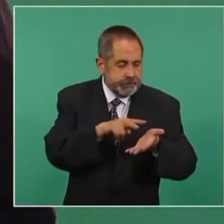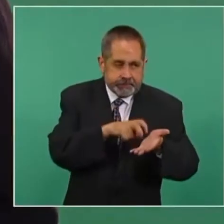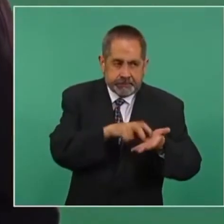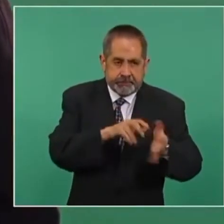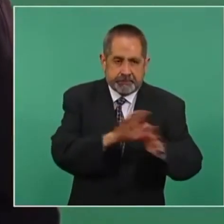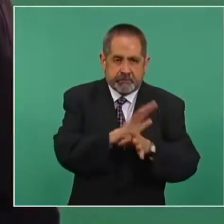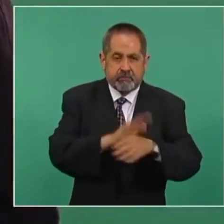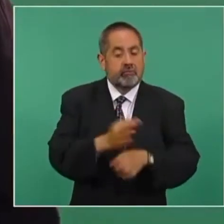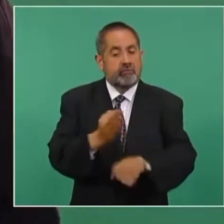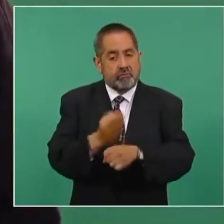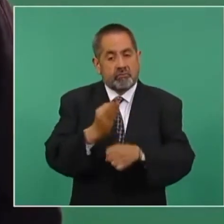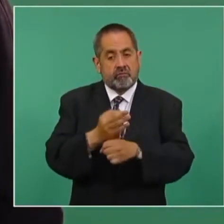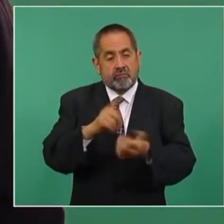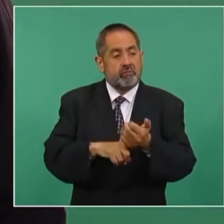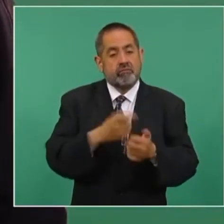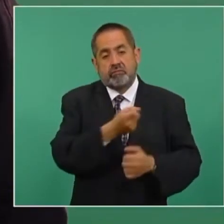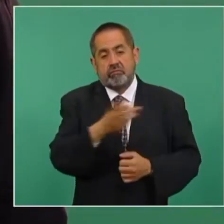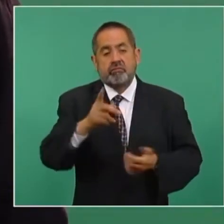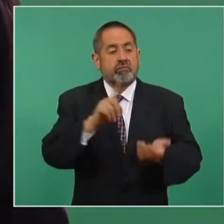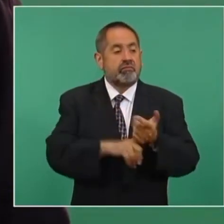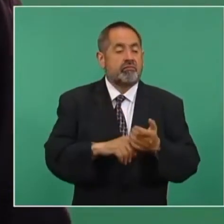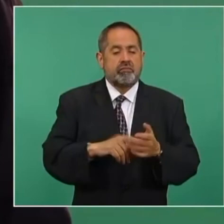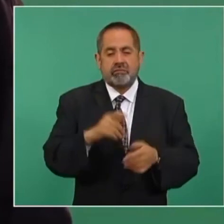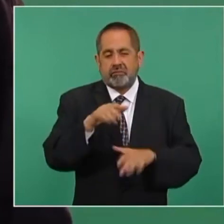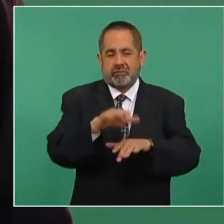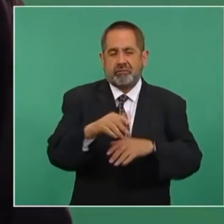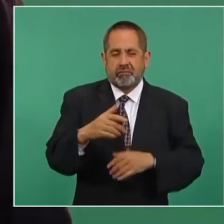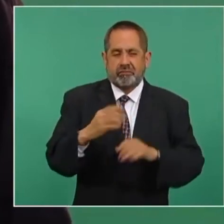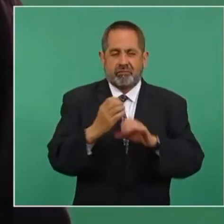¿Qué es lo que estamos haciendo en el caso de los gasoductos?